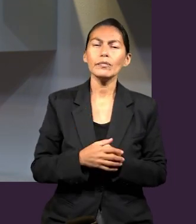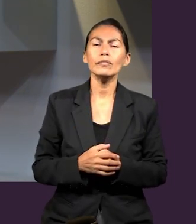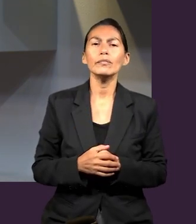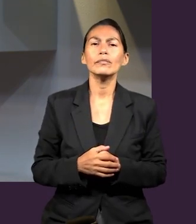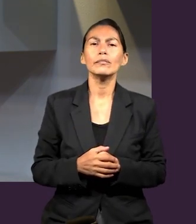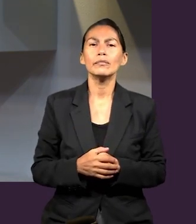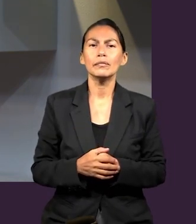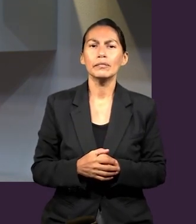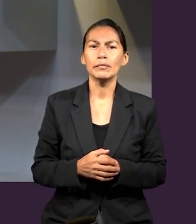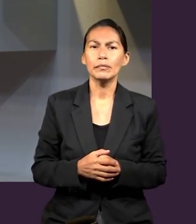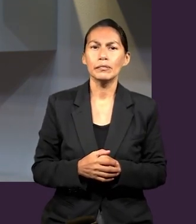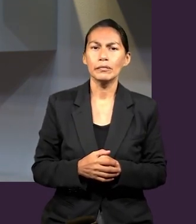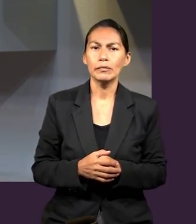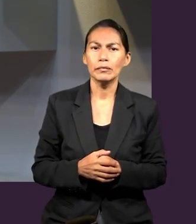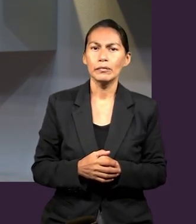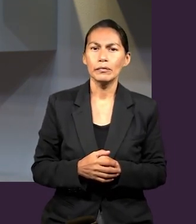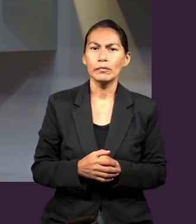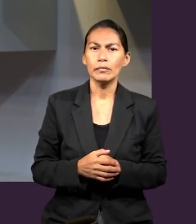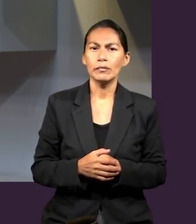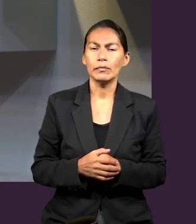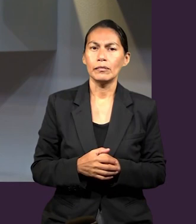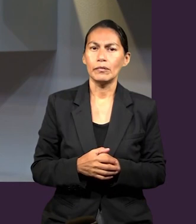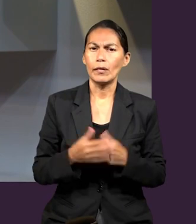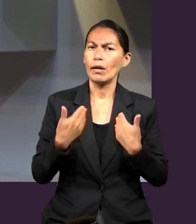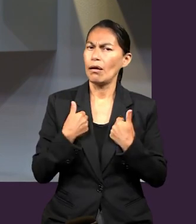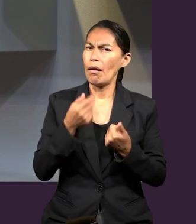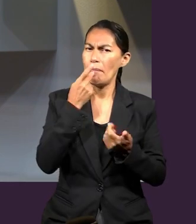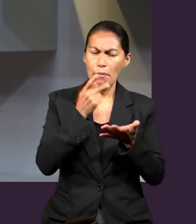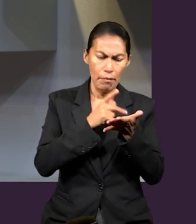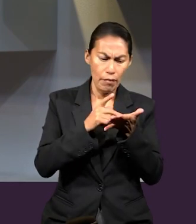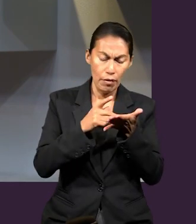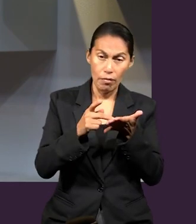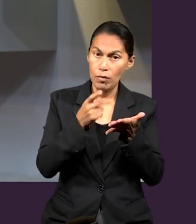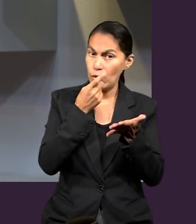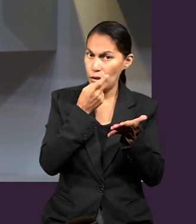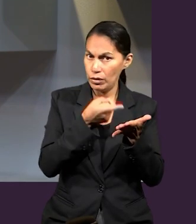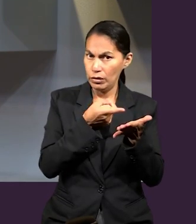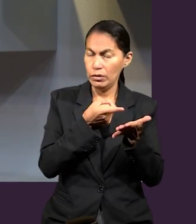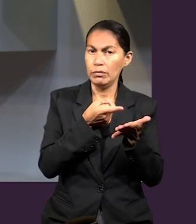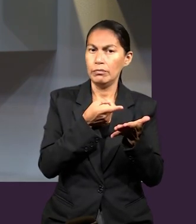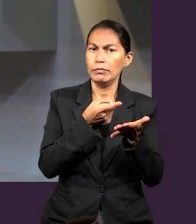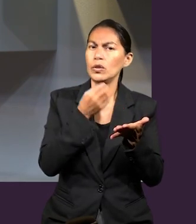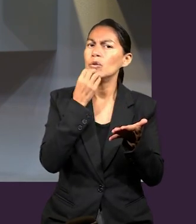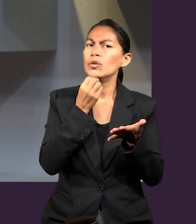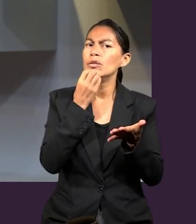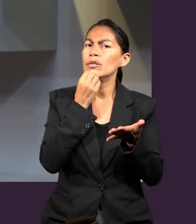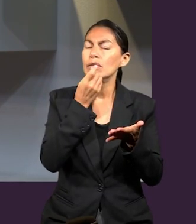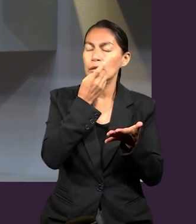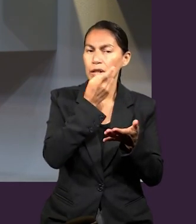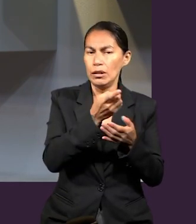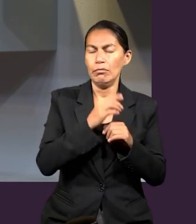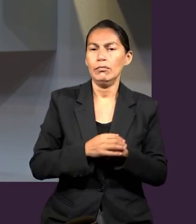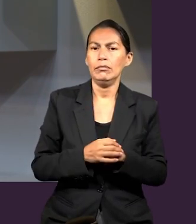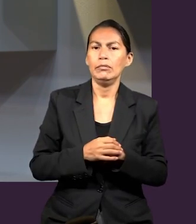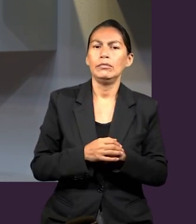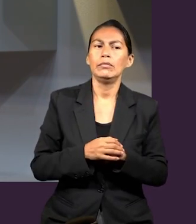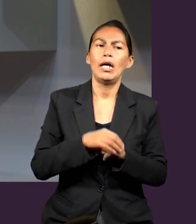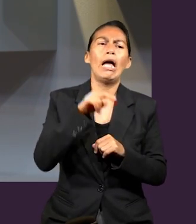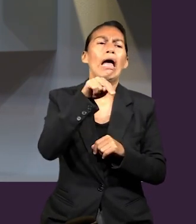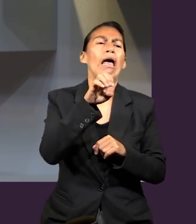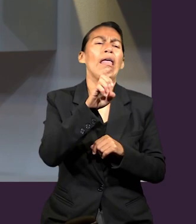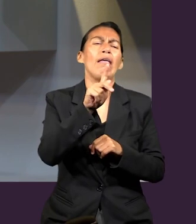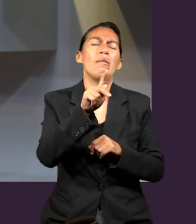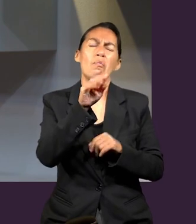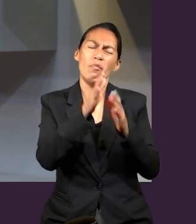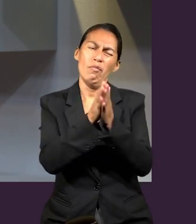nosotros actualmente debemos tener en cuenta esto que Pablo le recuerda a los judíos. Y quiero preguntarte